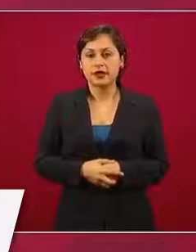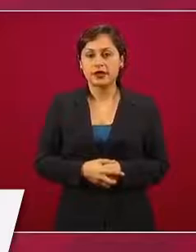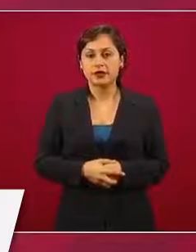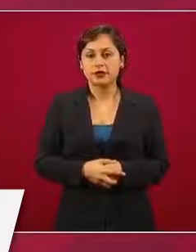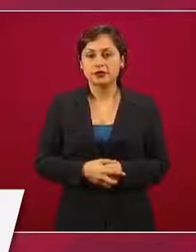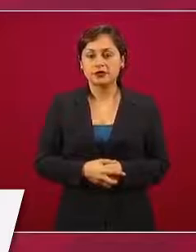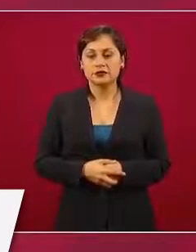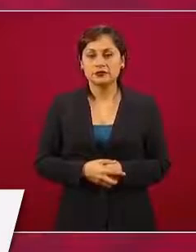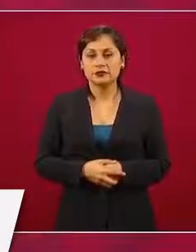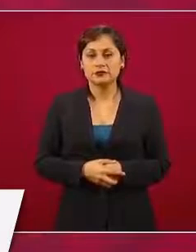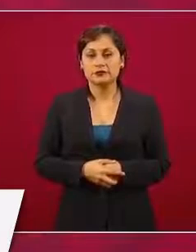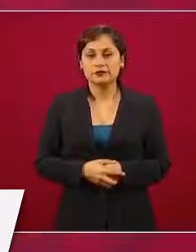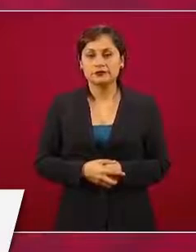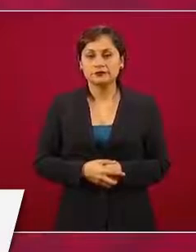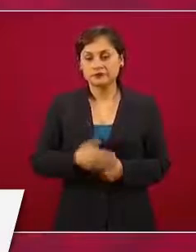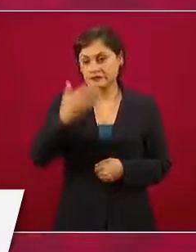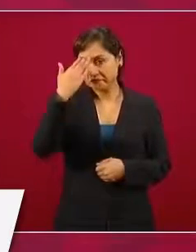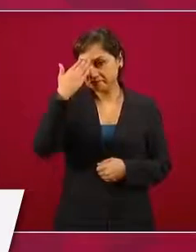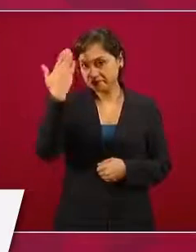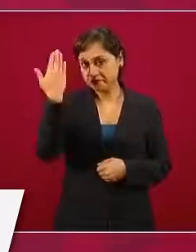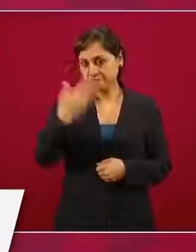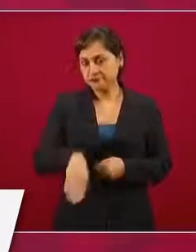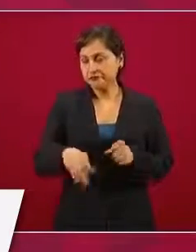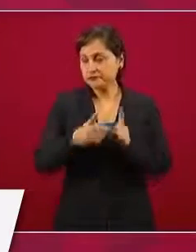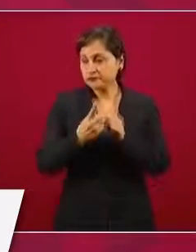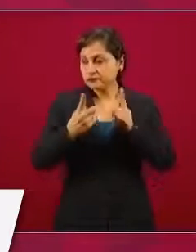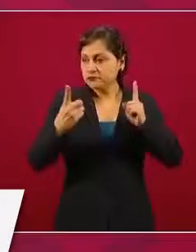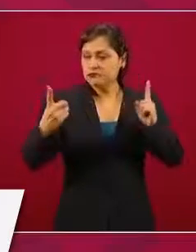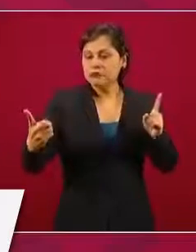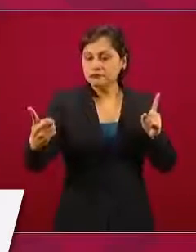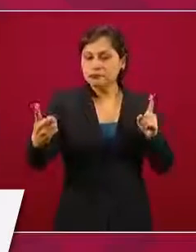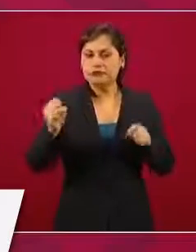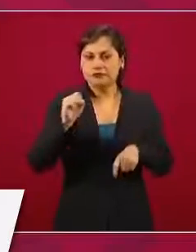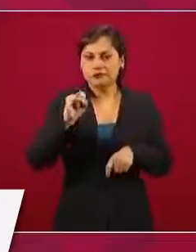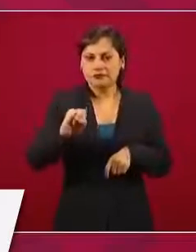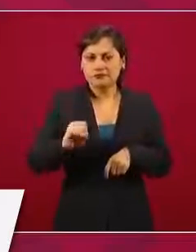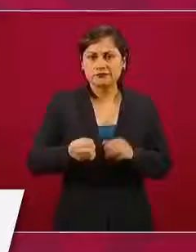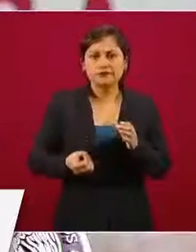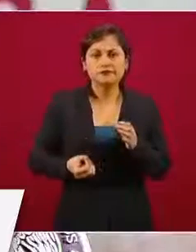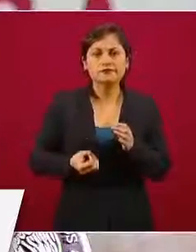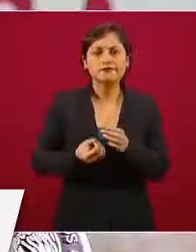pues pueda la gente salir,